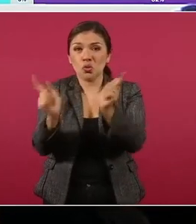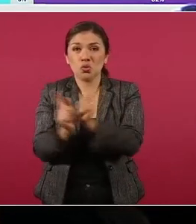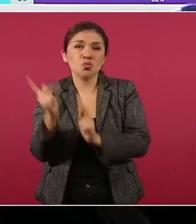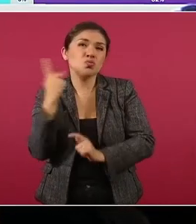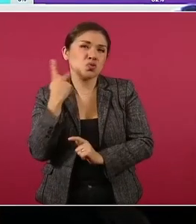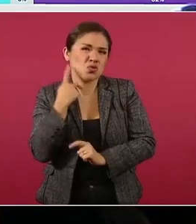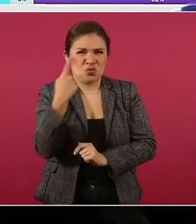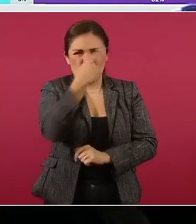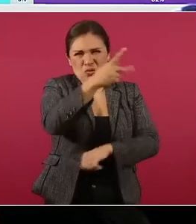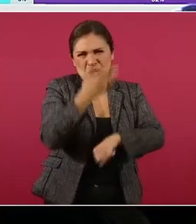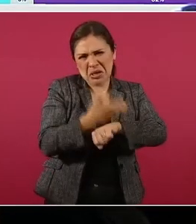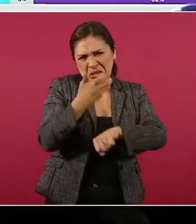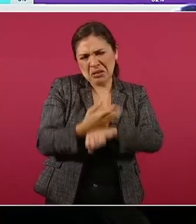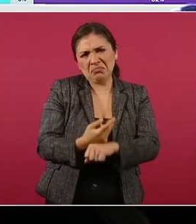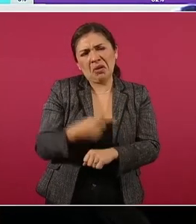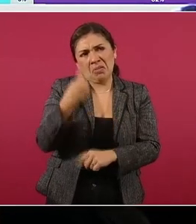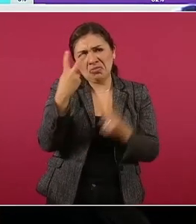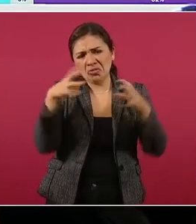relaciones.